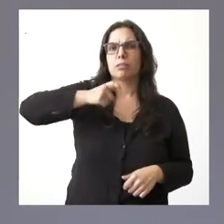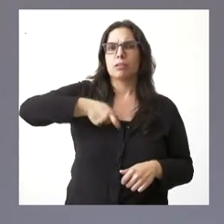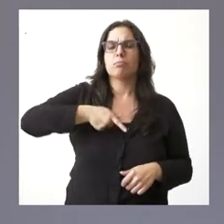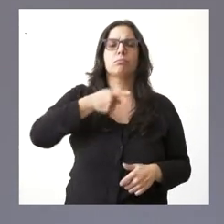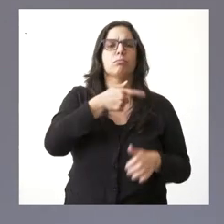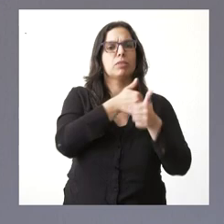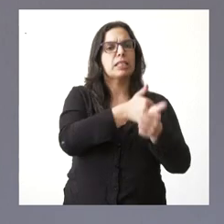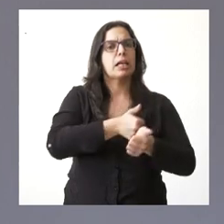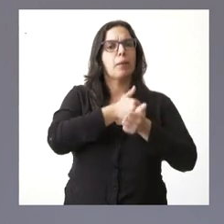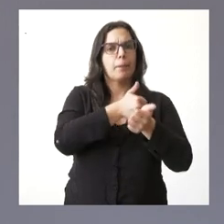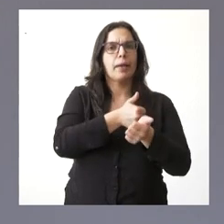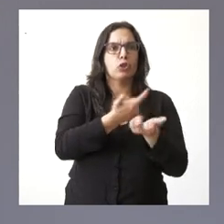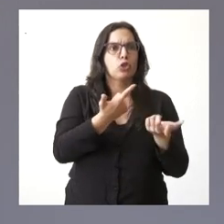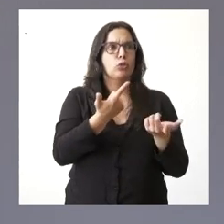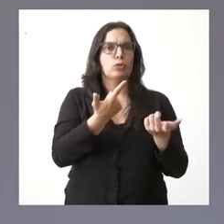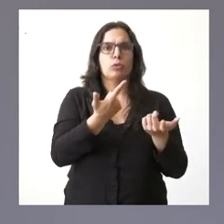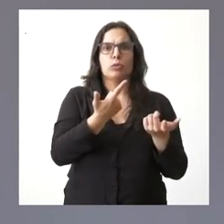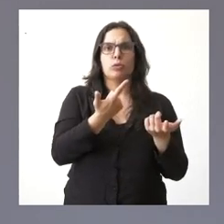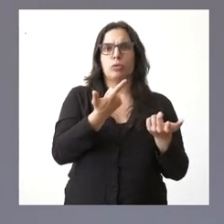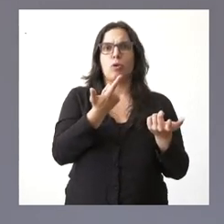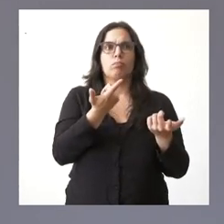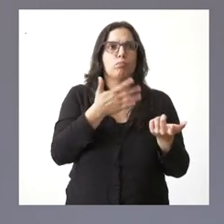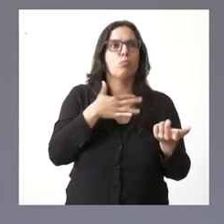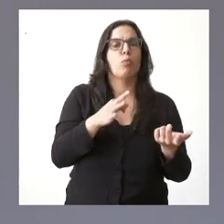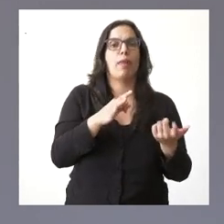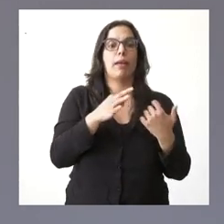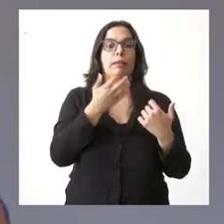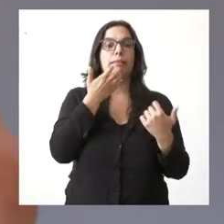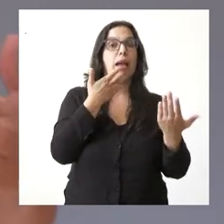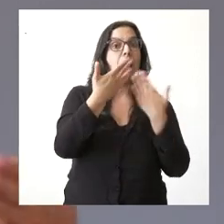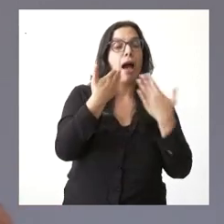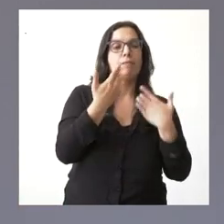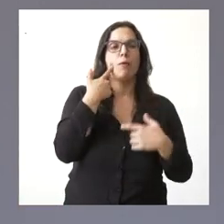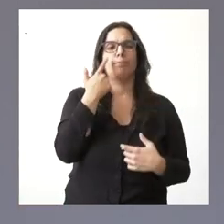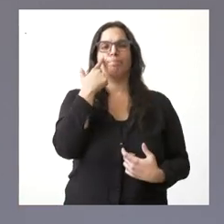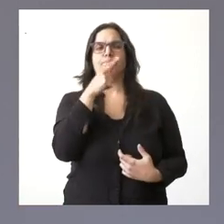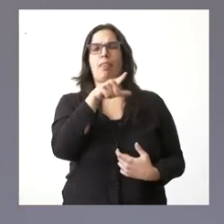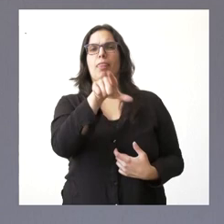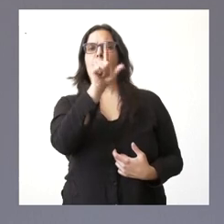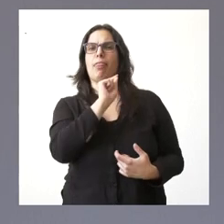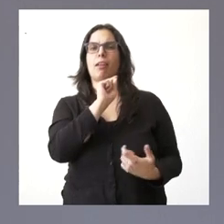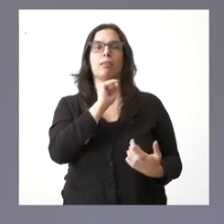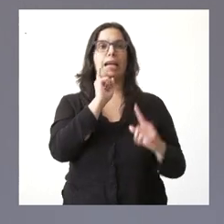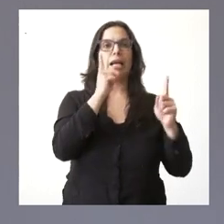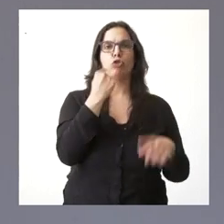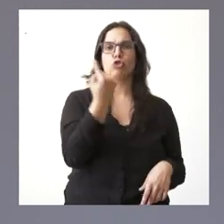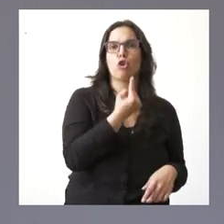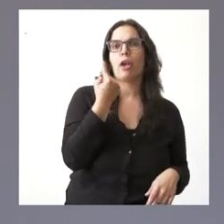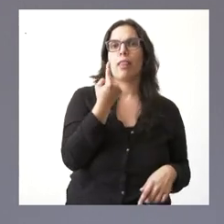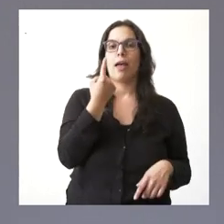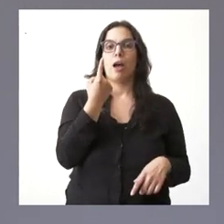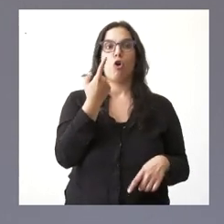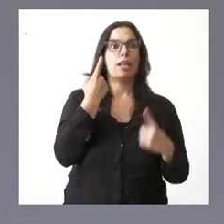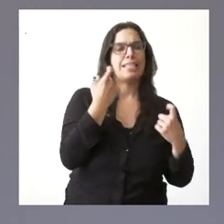periódico, de manera que se puedan detectar diferentes casos de soledad, por ejemplo, que se pueda ayudar